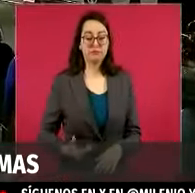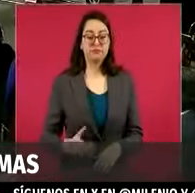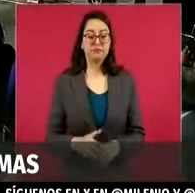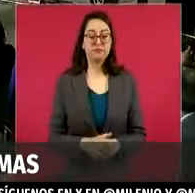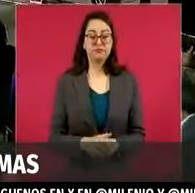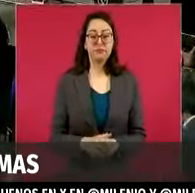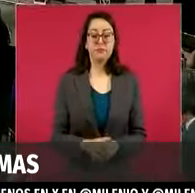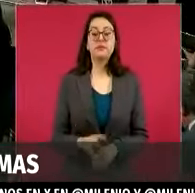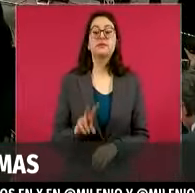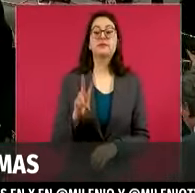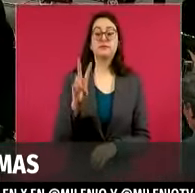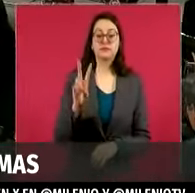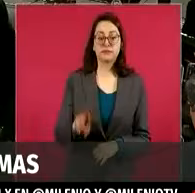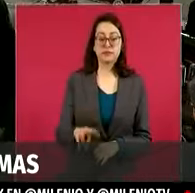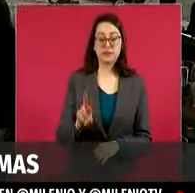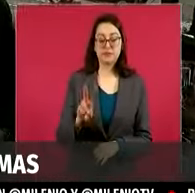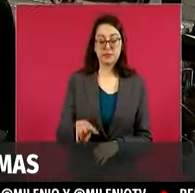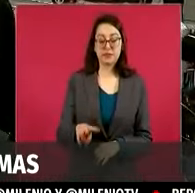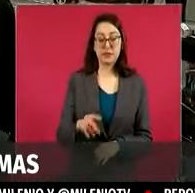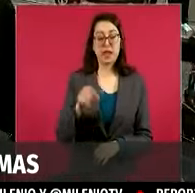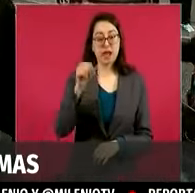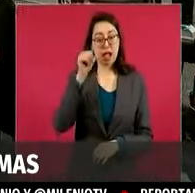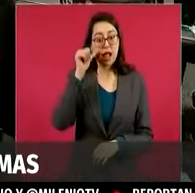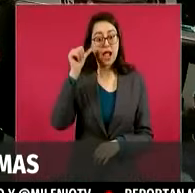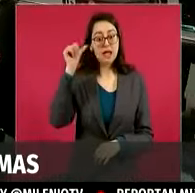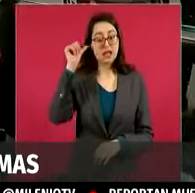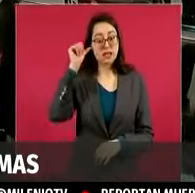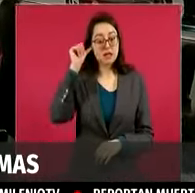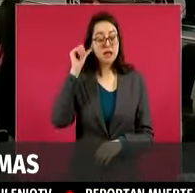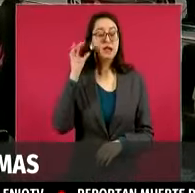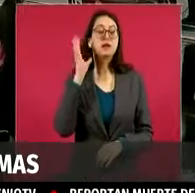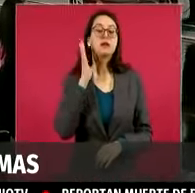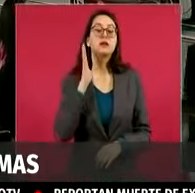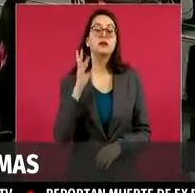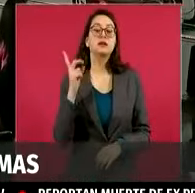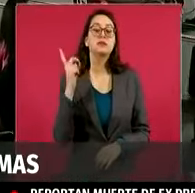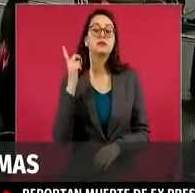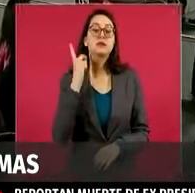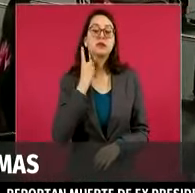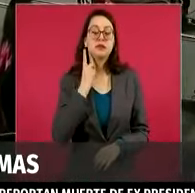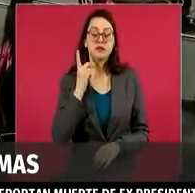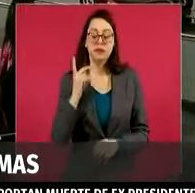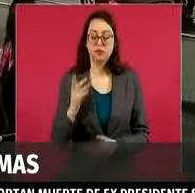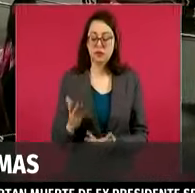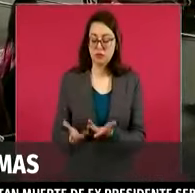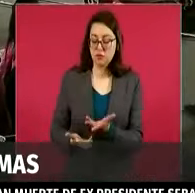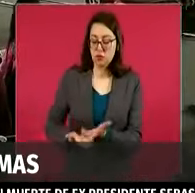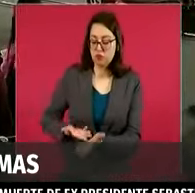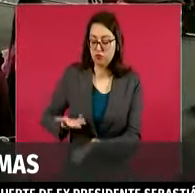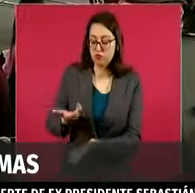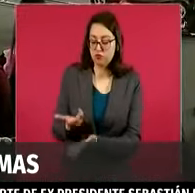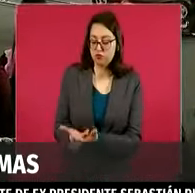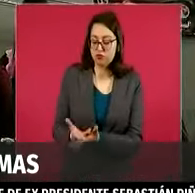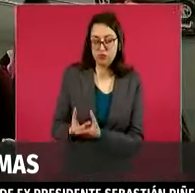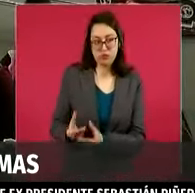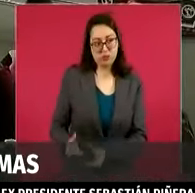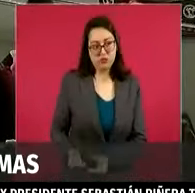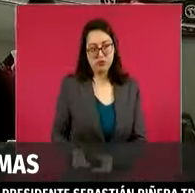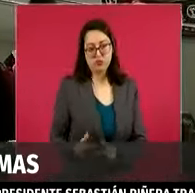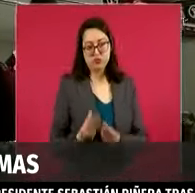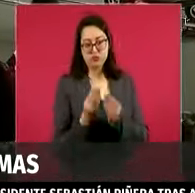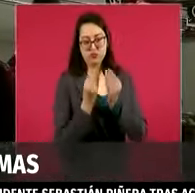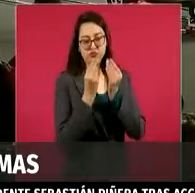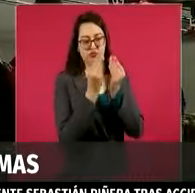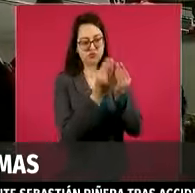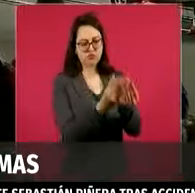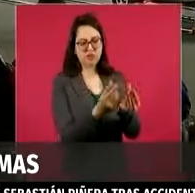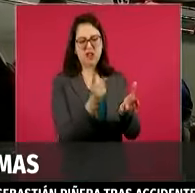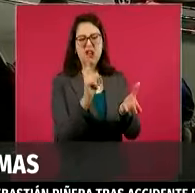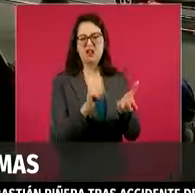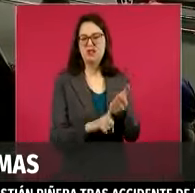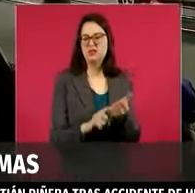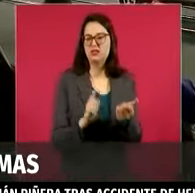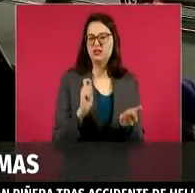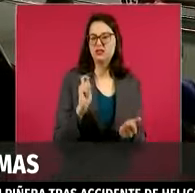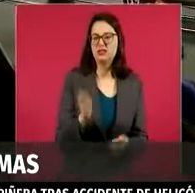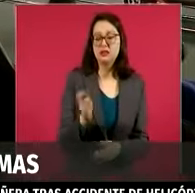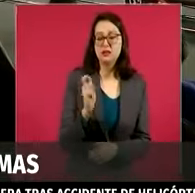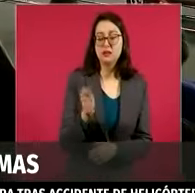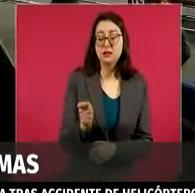vuelve a hablar de selección de magistraturas, de consejerías por voto popular,